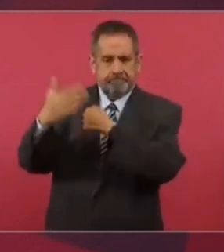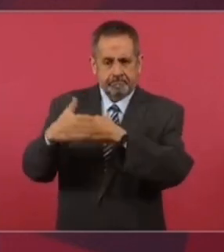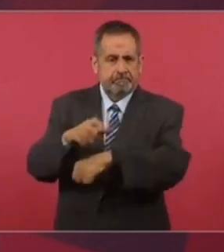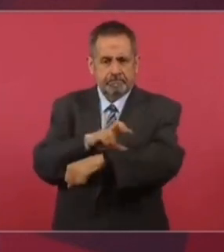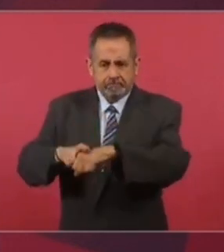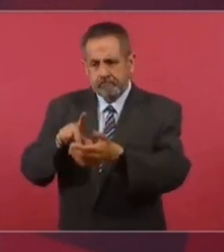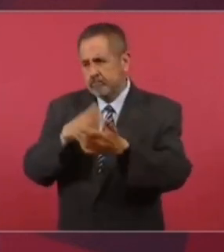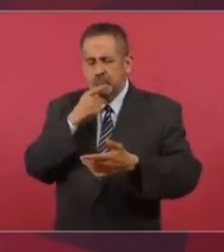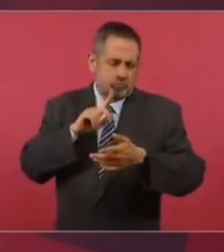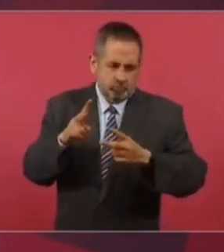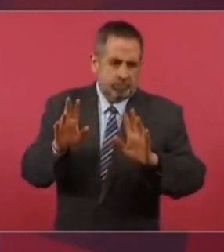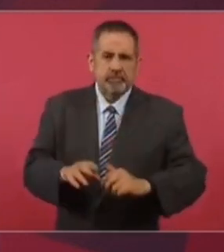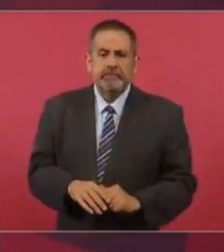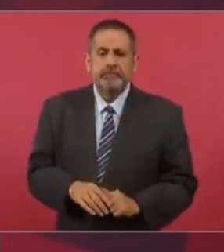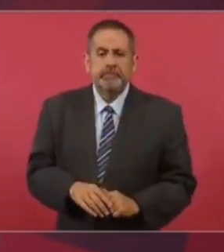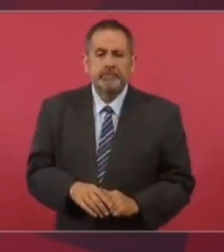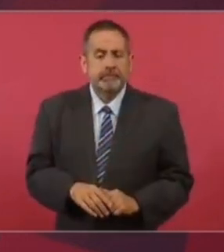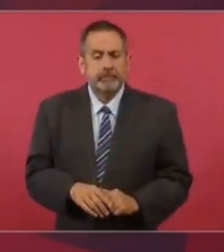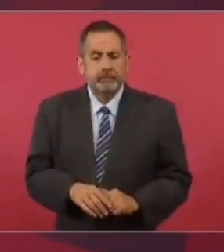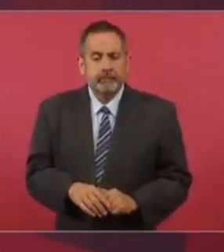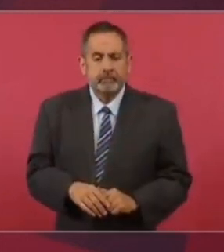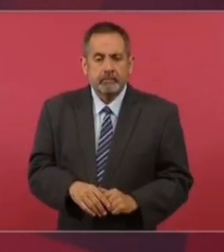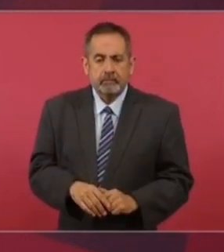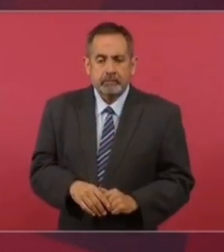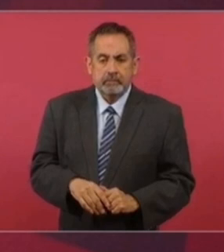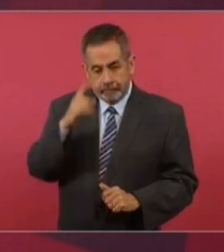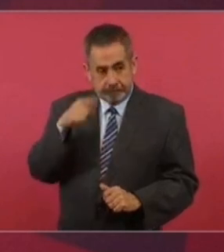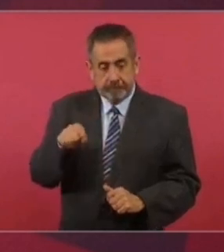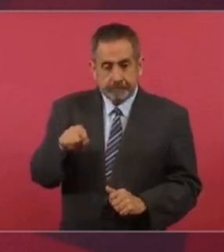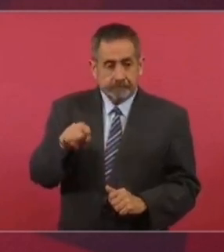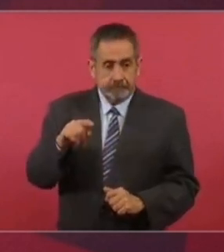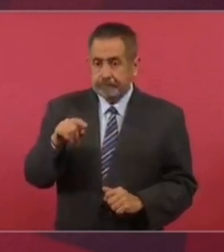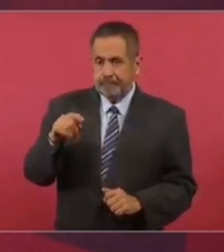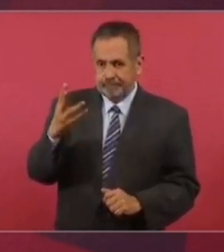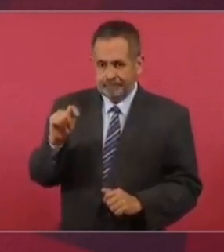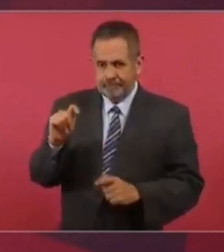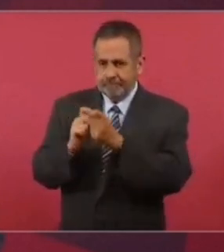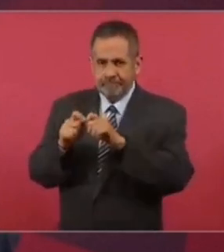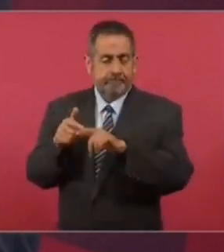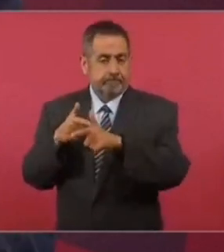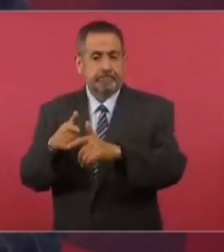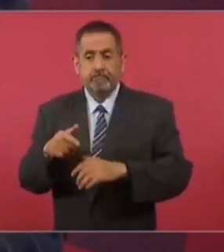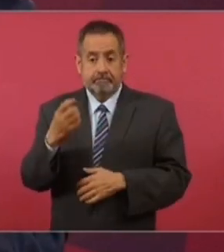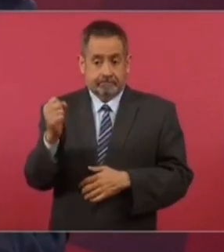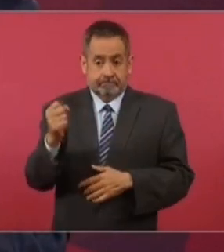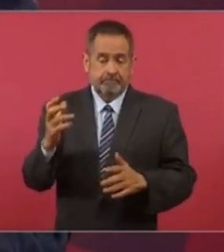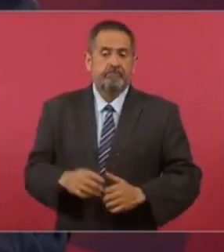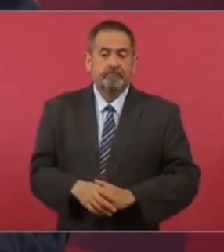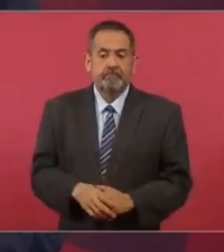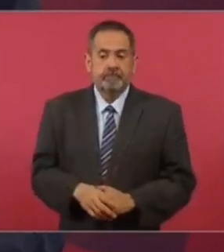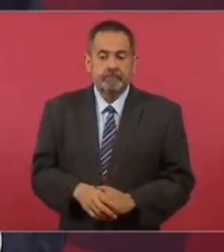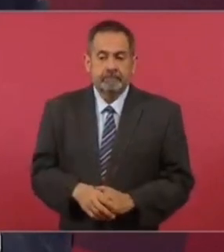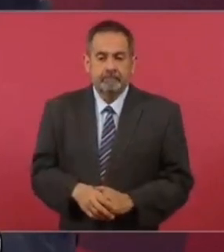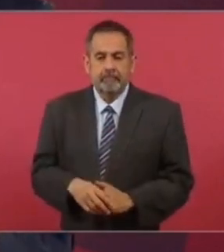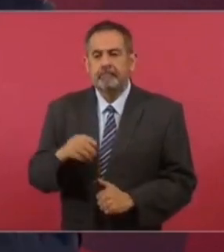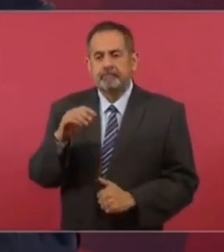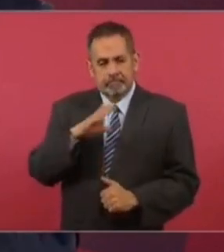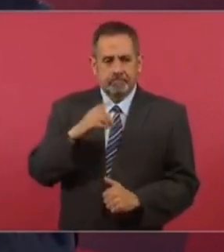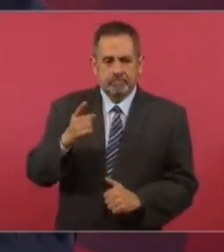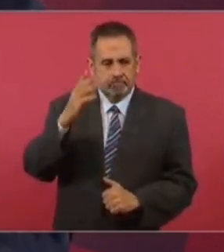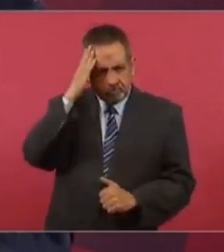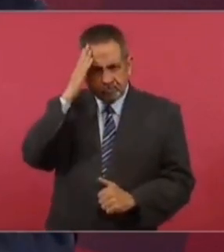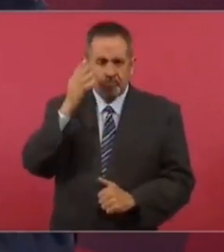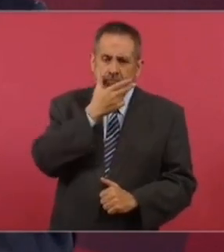coordinador o coordinadora del movimiento de transformación, pues ya, hay una dirigente